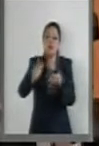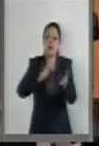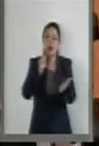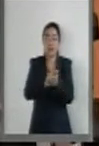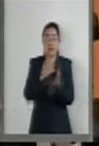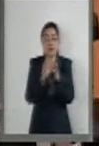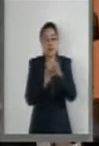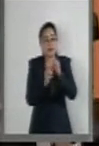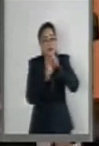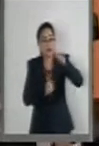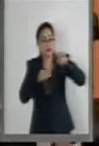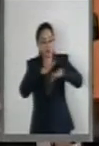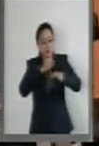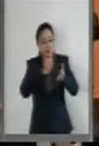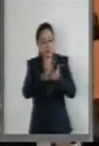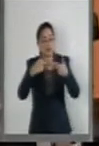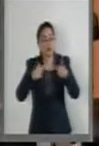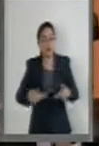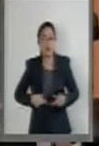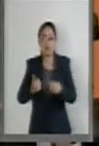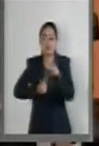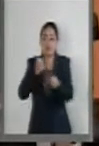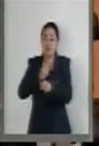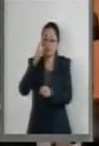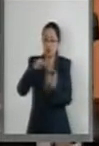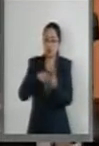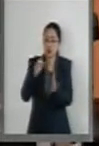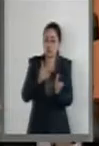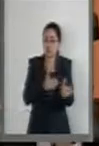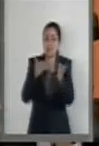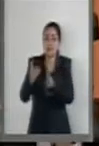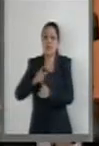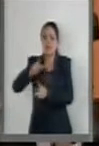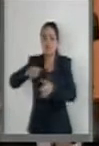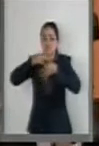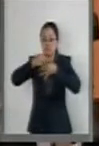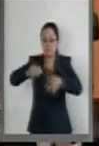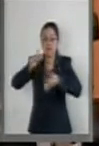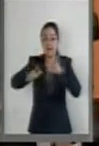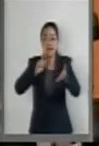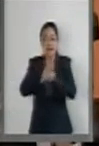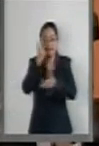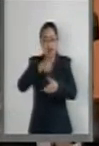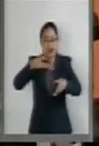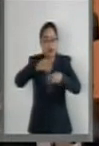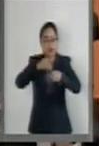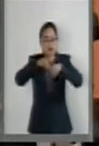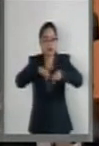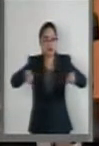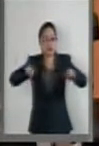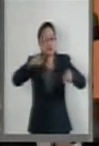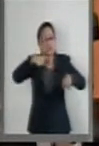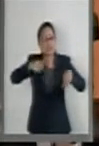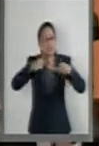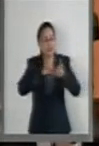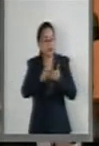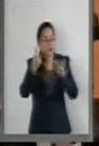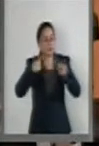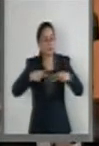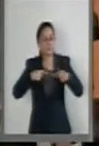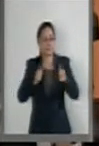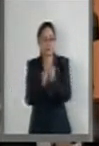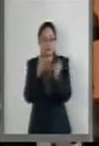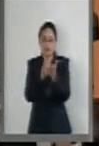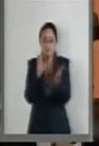Derechos de las Personas con Discapacidad. Esta convención es una aportación de México para el mundo. Y esta convención,